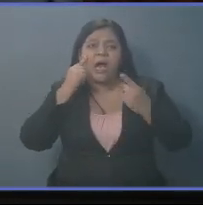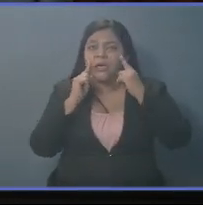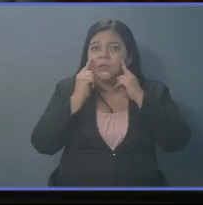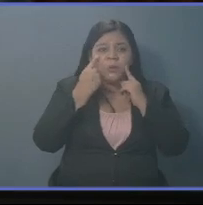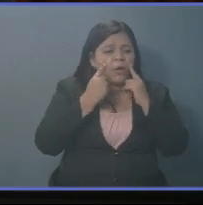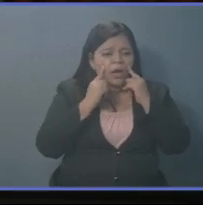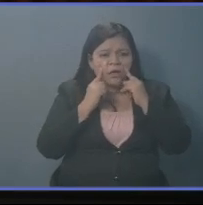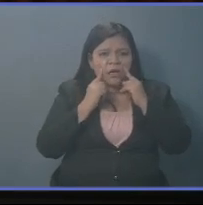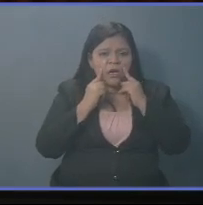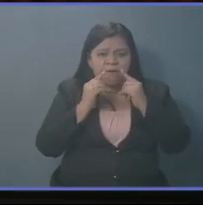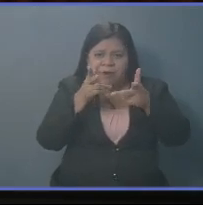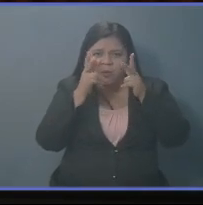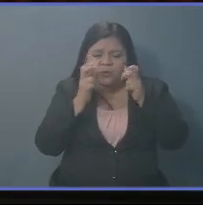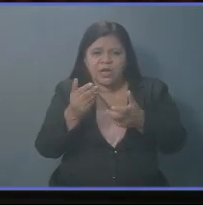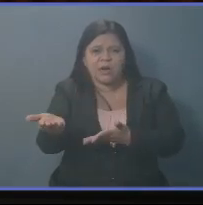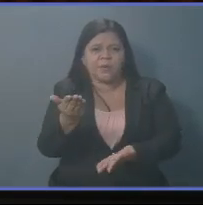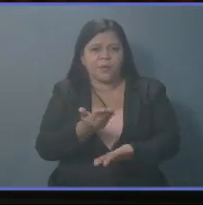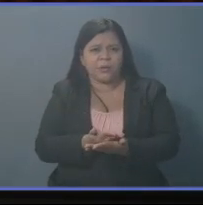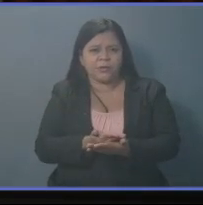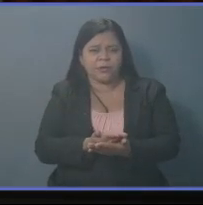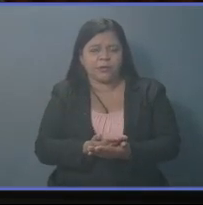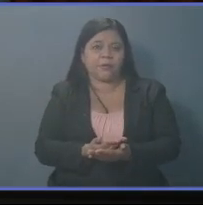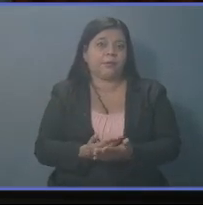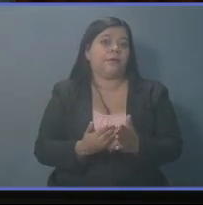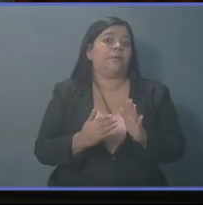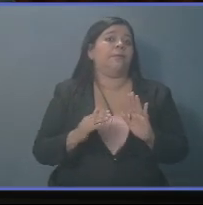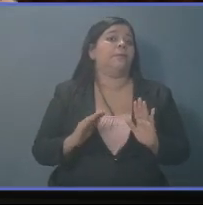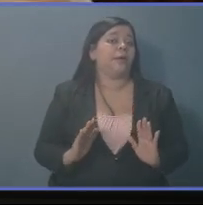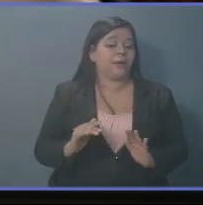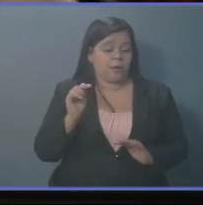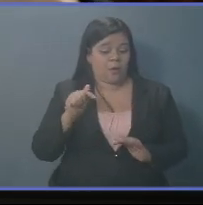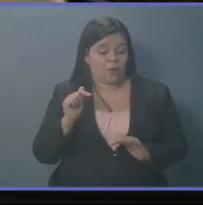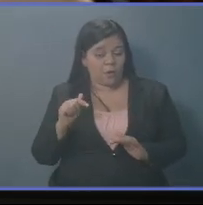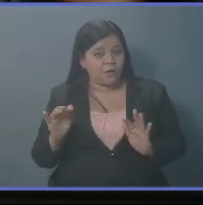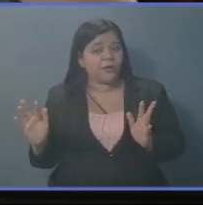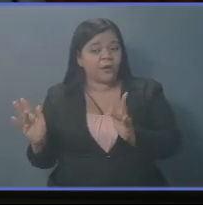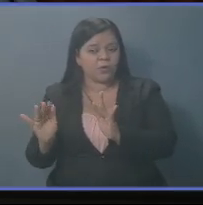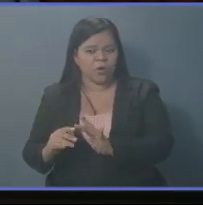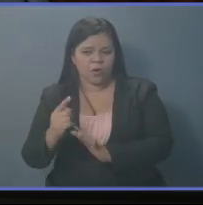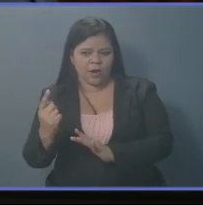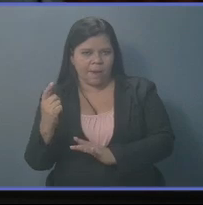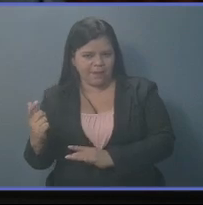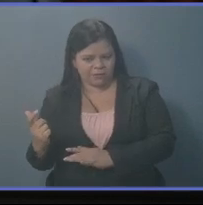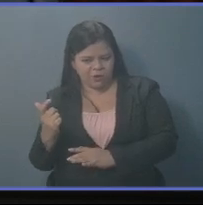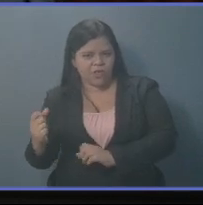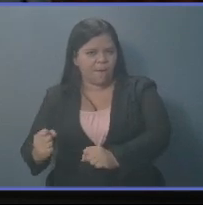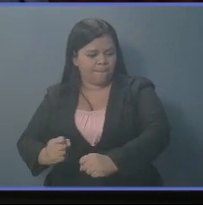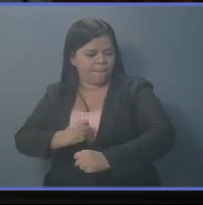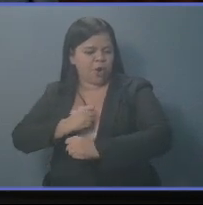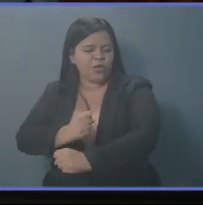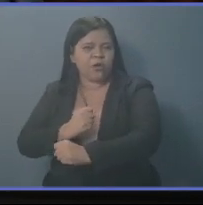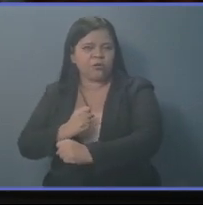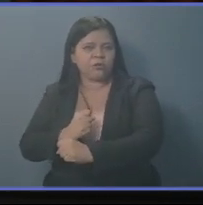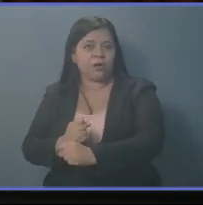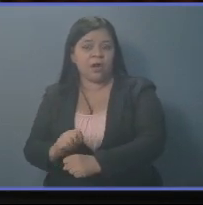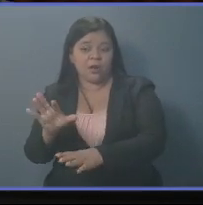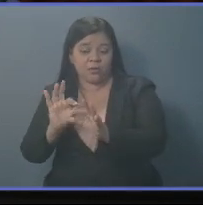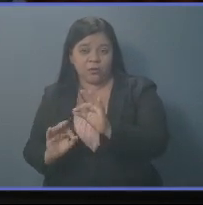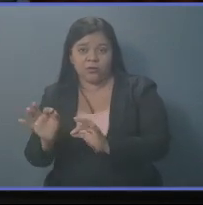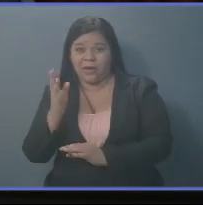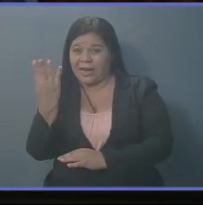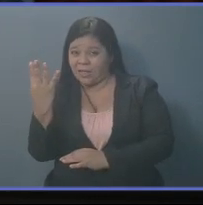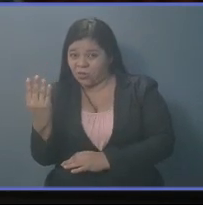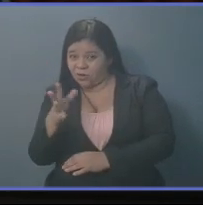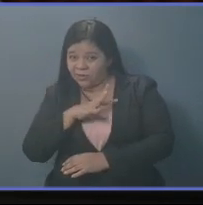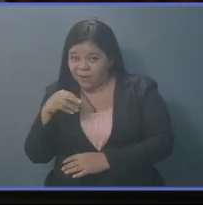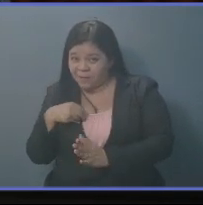apertura económica. Pero ahora después de esa reunión. Con los poderosos. Que algunos son de las 14 familias más